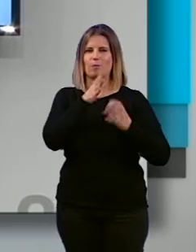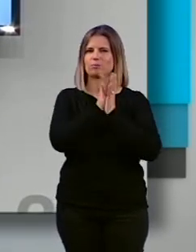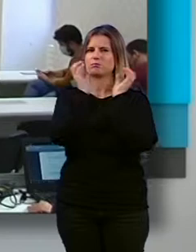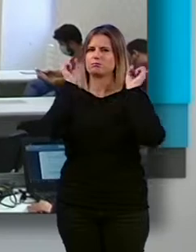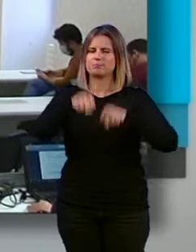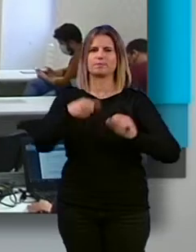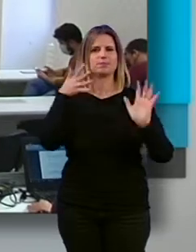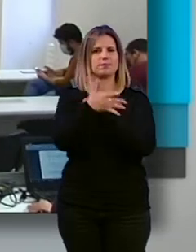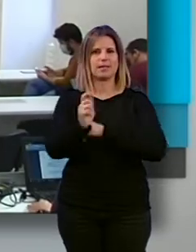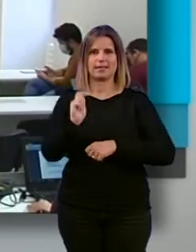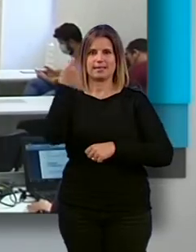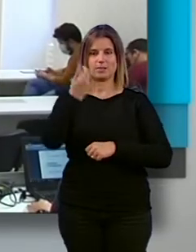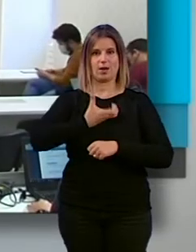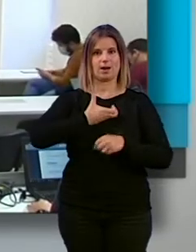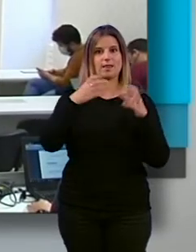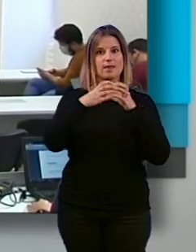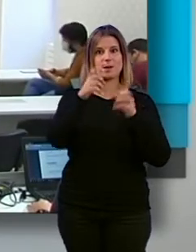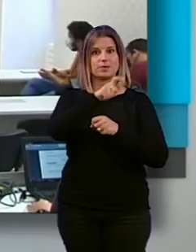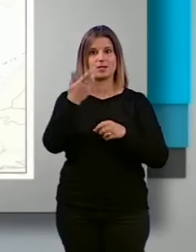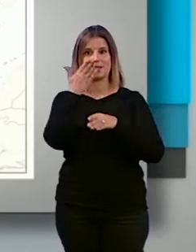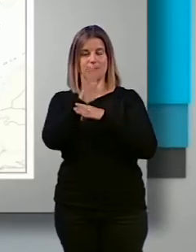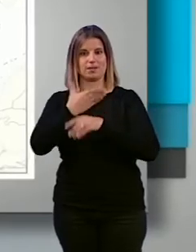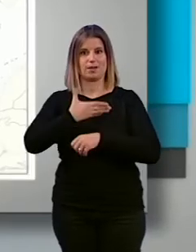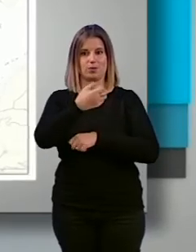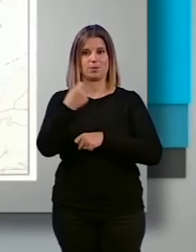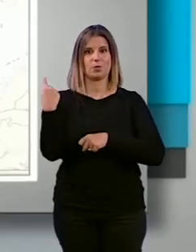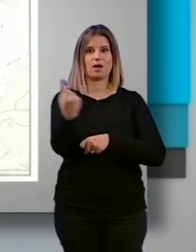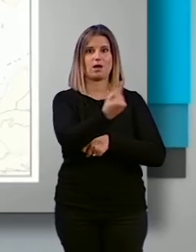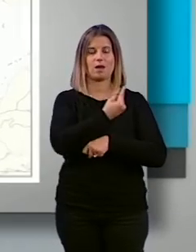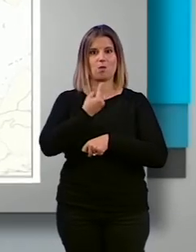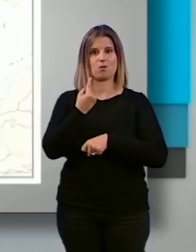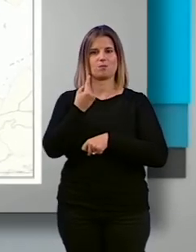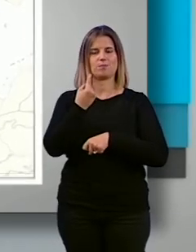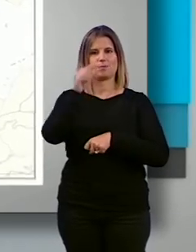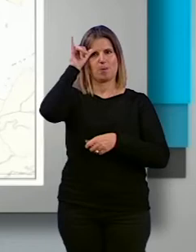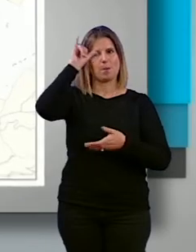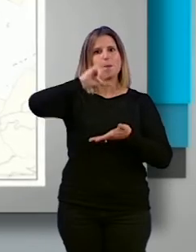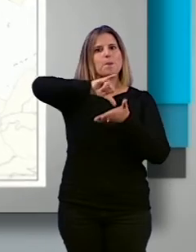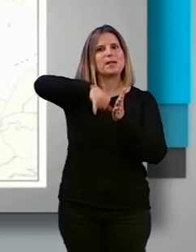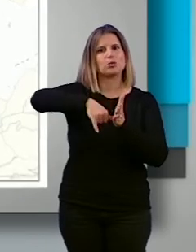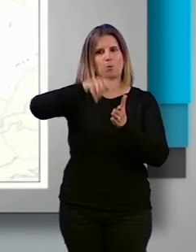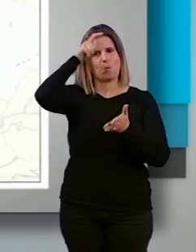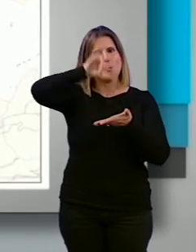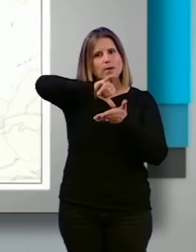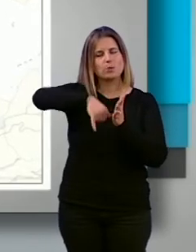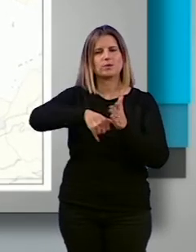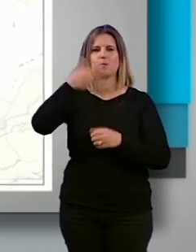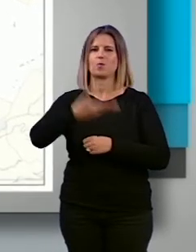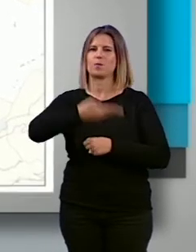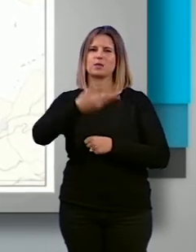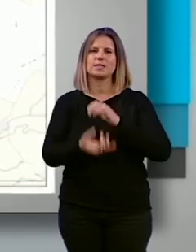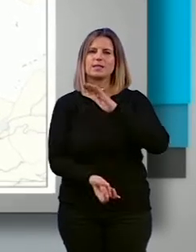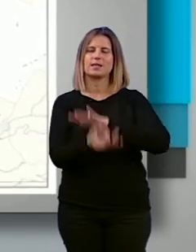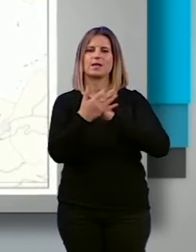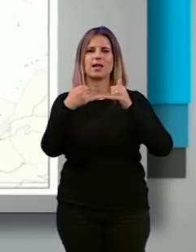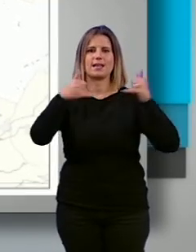éxito. Tanto el alcalde de Granada como los representantes municipales de los ayuntamientos metropolitanos han señalado la importancia de la creación de